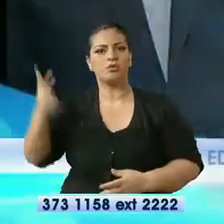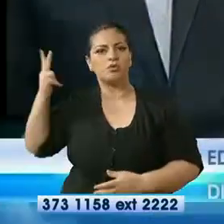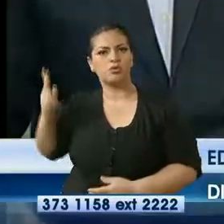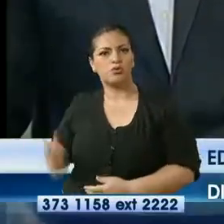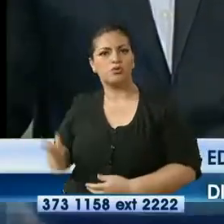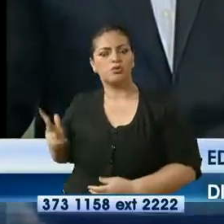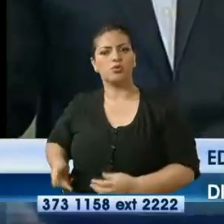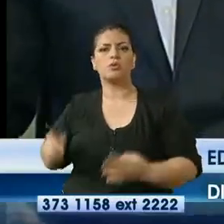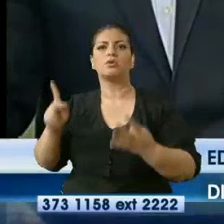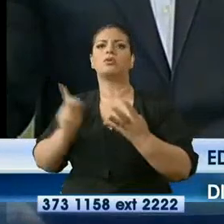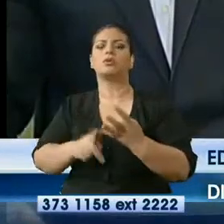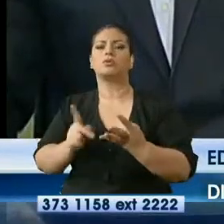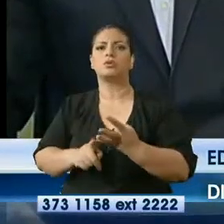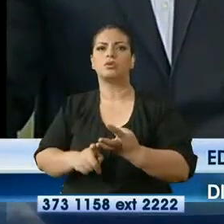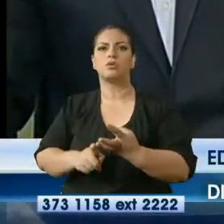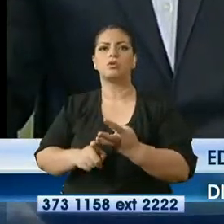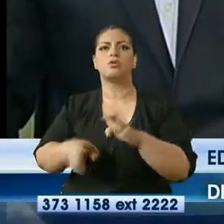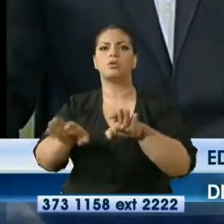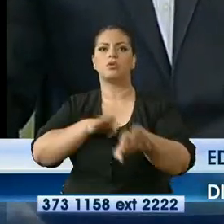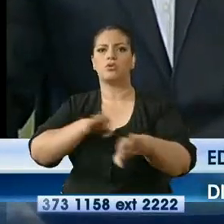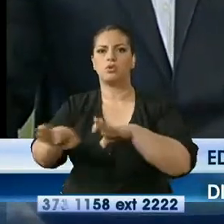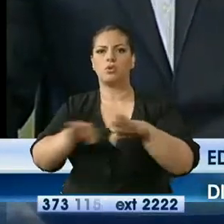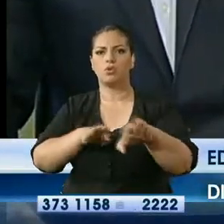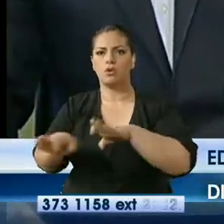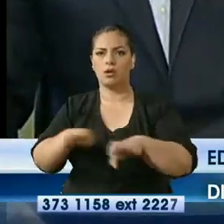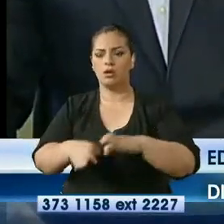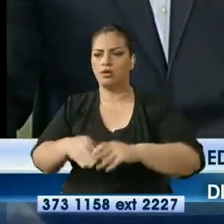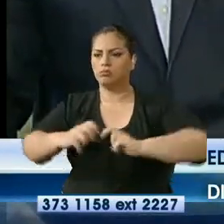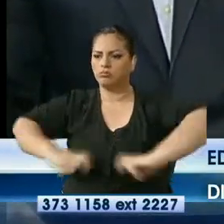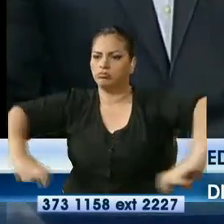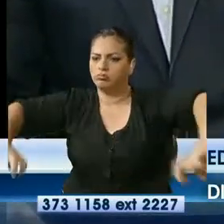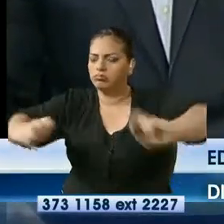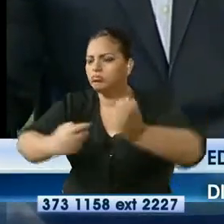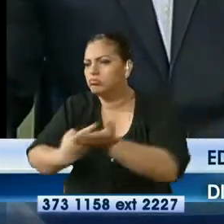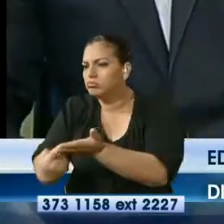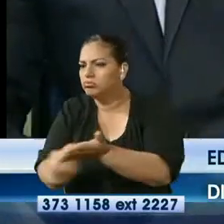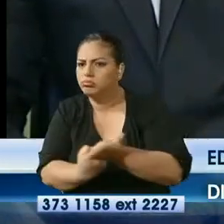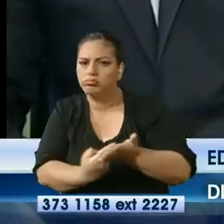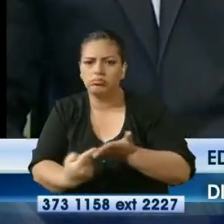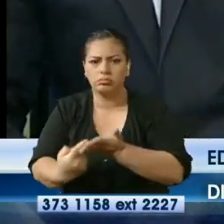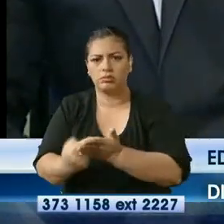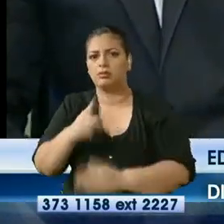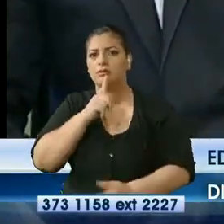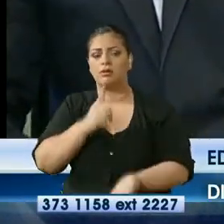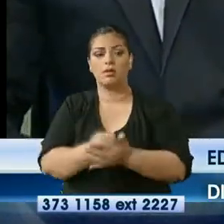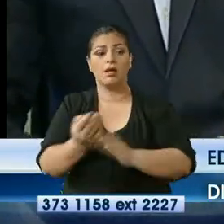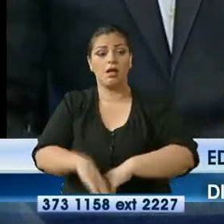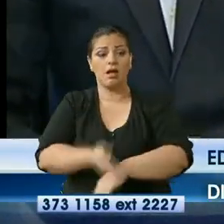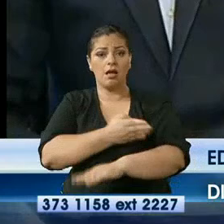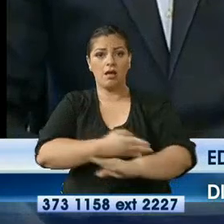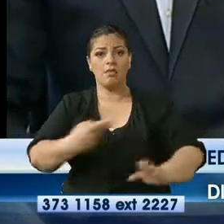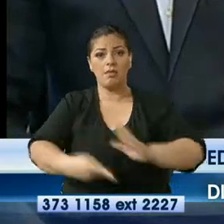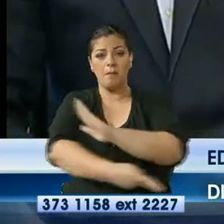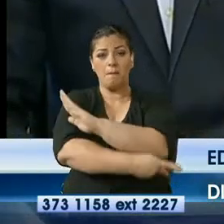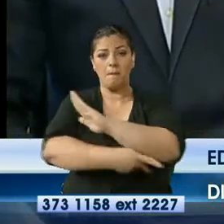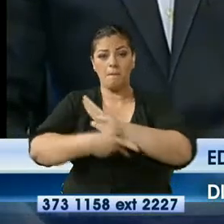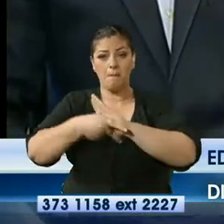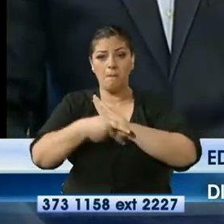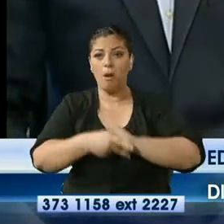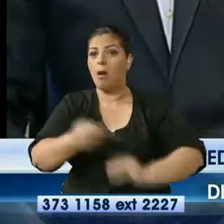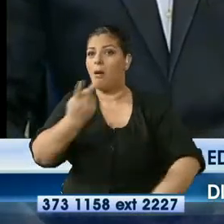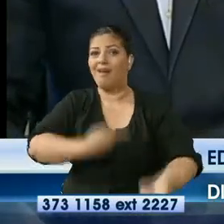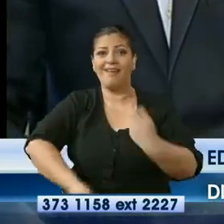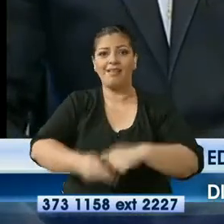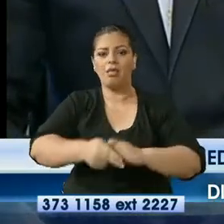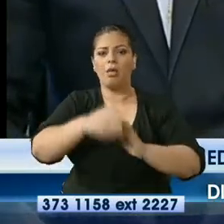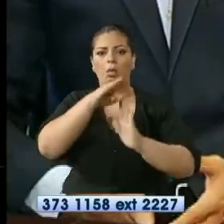caída del Producto Interno Bruto, tenemos un incremento del desempleo, que entre desempleo e empleo inadecuado ya llega al 60